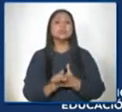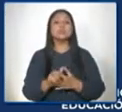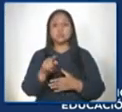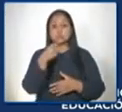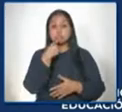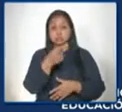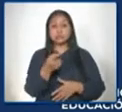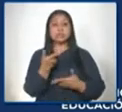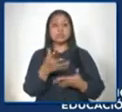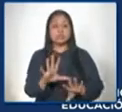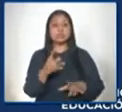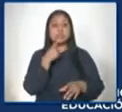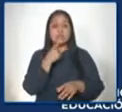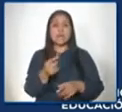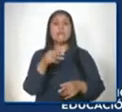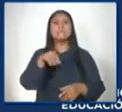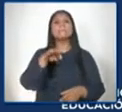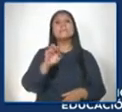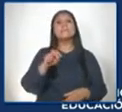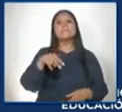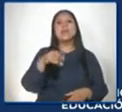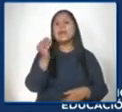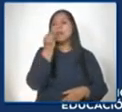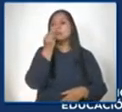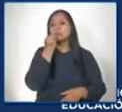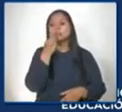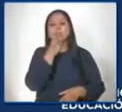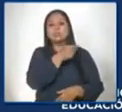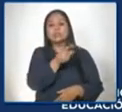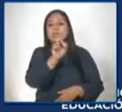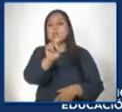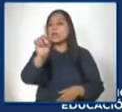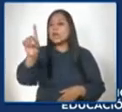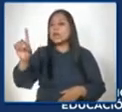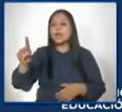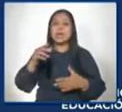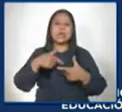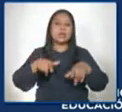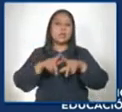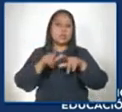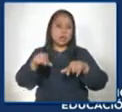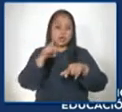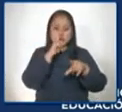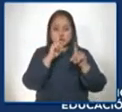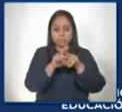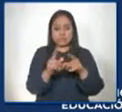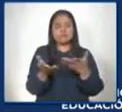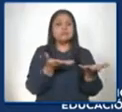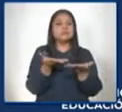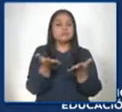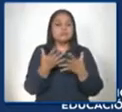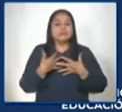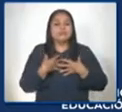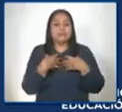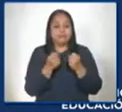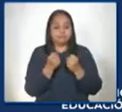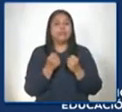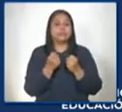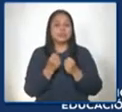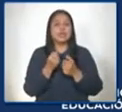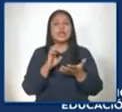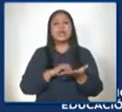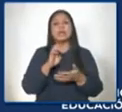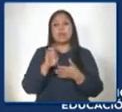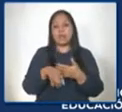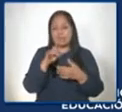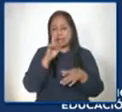través de menús contextualizados a la cultura de cada región en atención nutricional. El programa, por